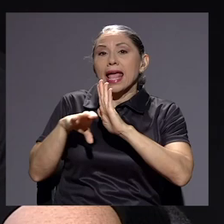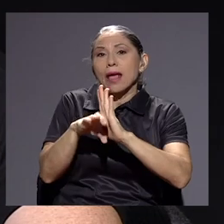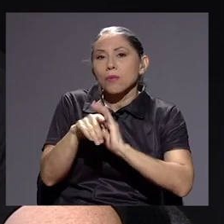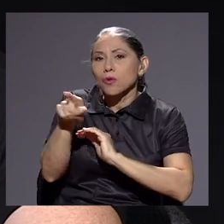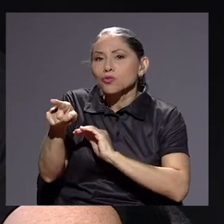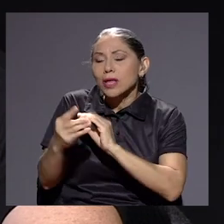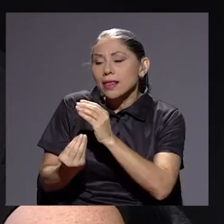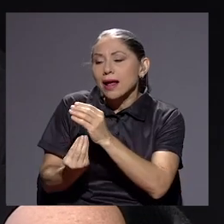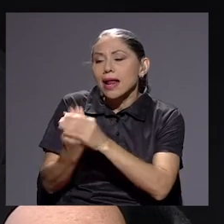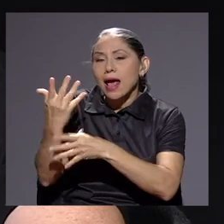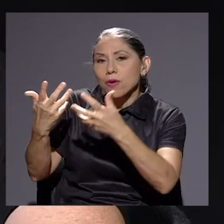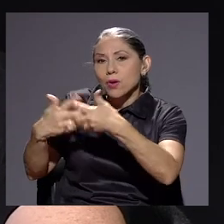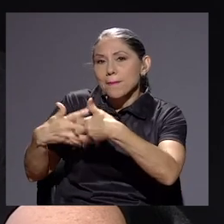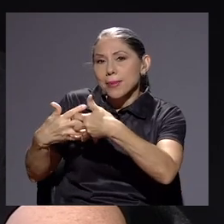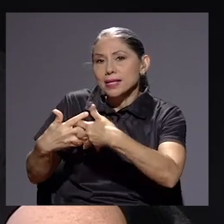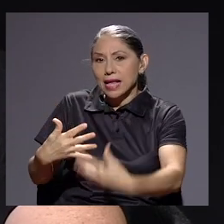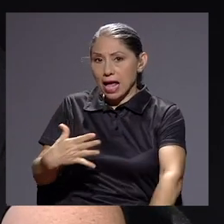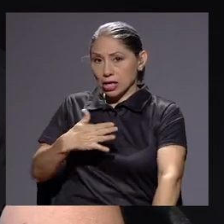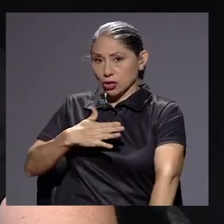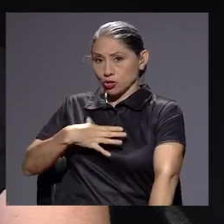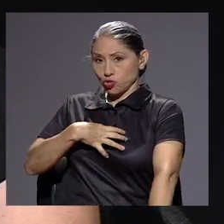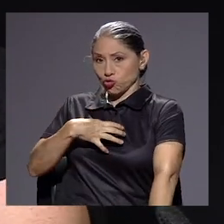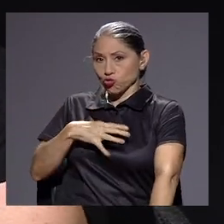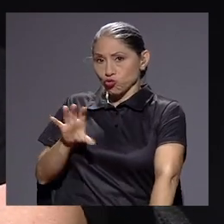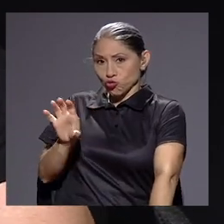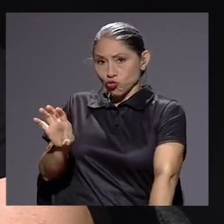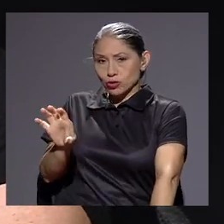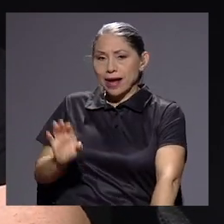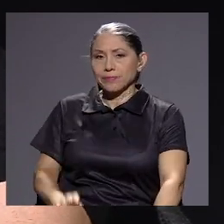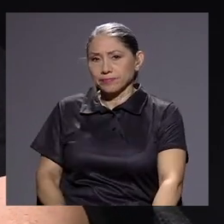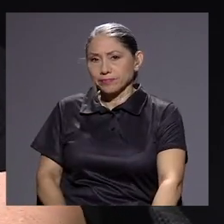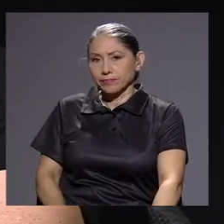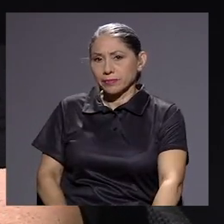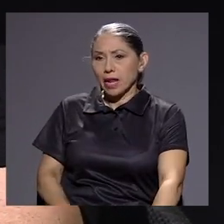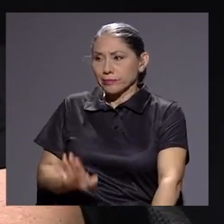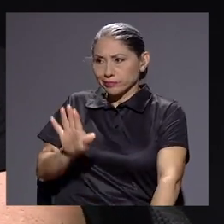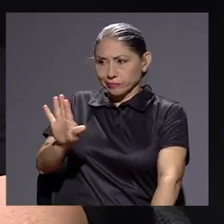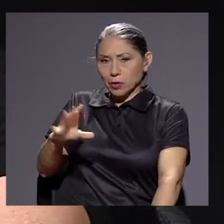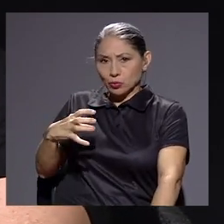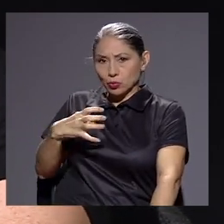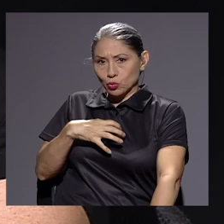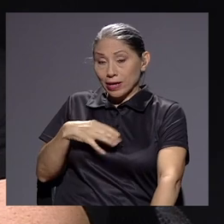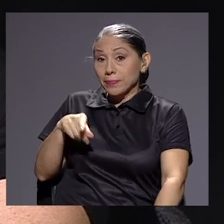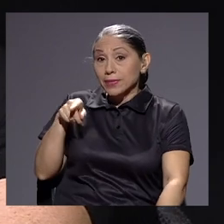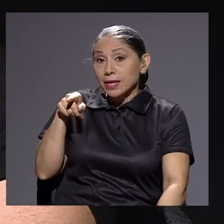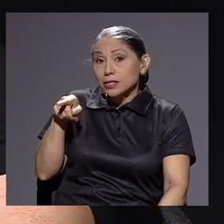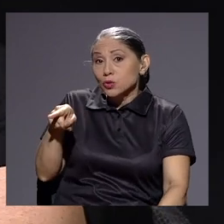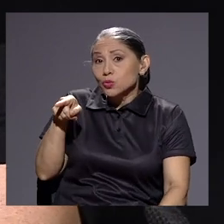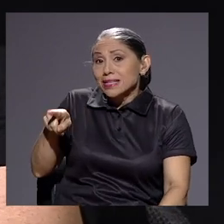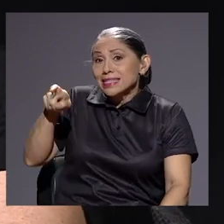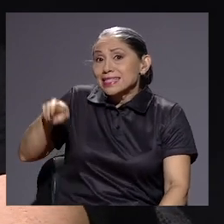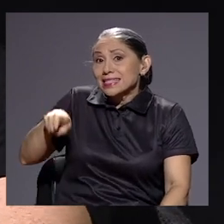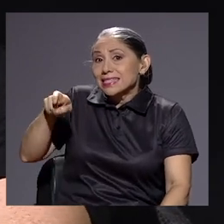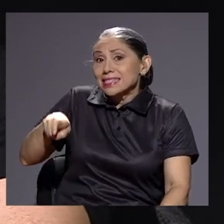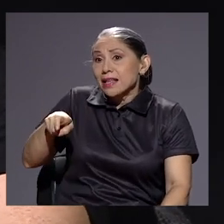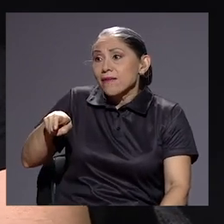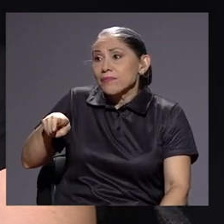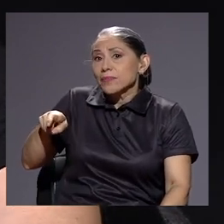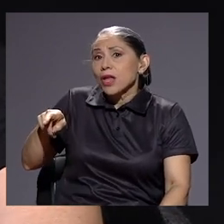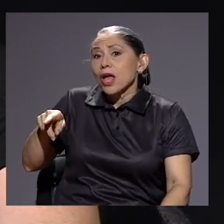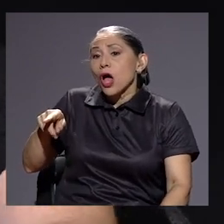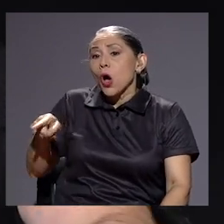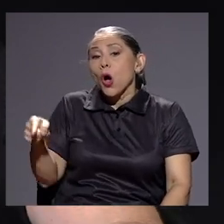empresa, igual era suya, para entonces comprarle de otra empresa suya,